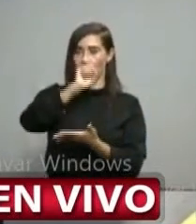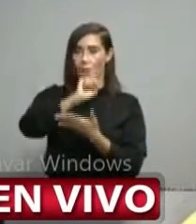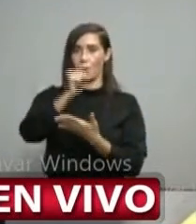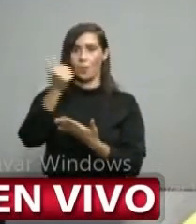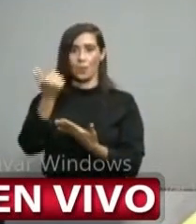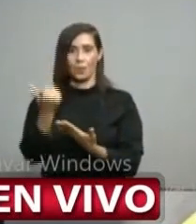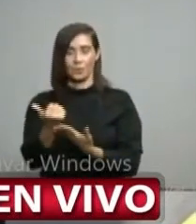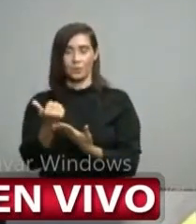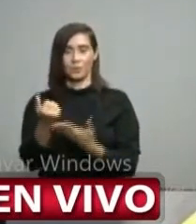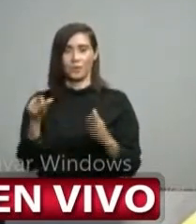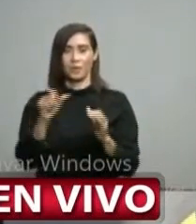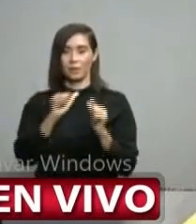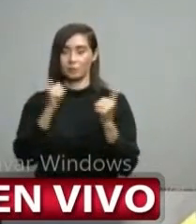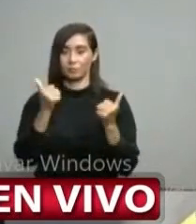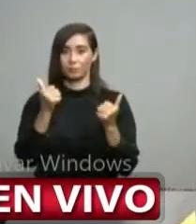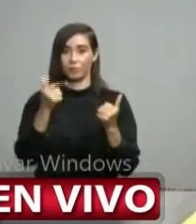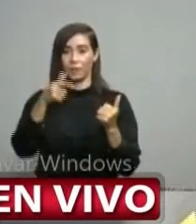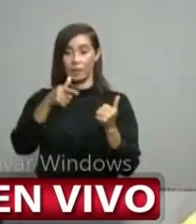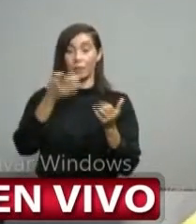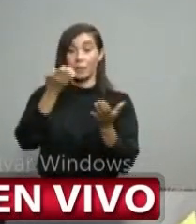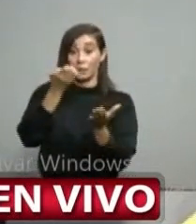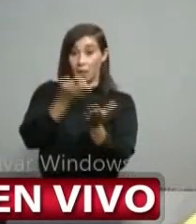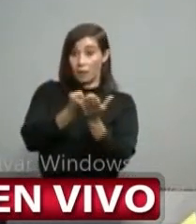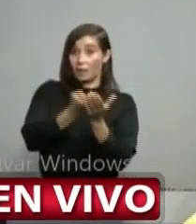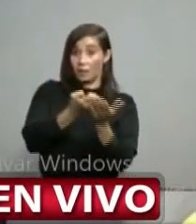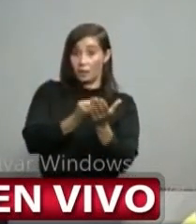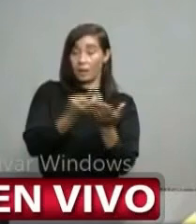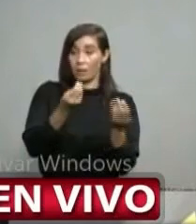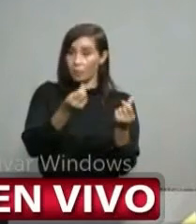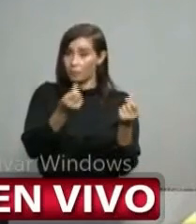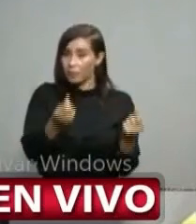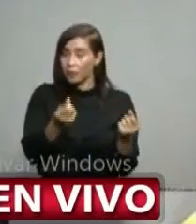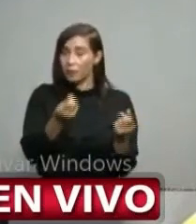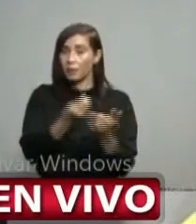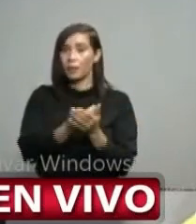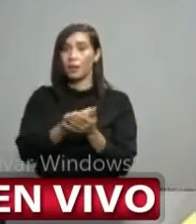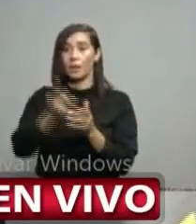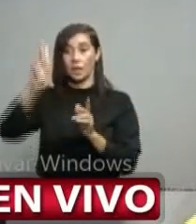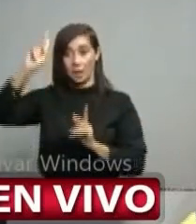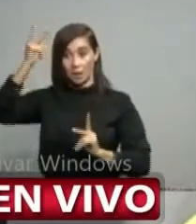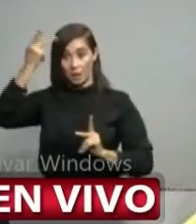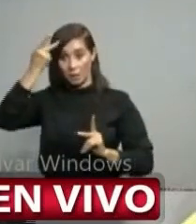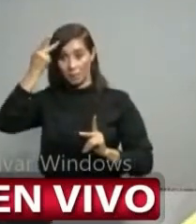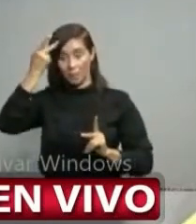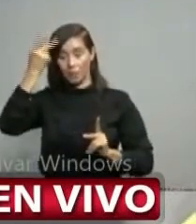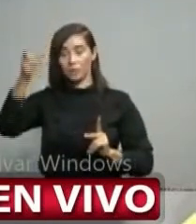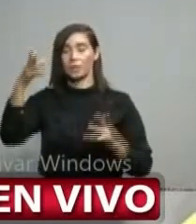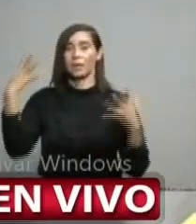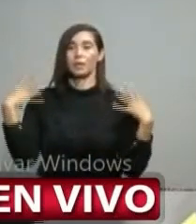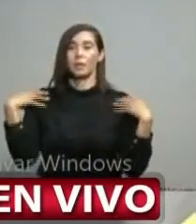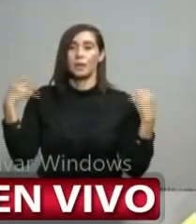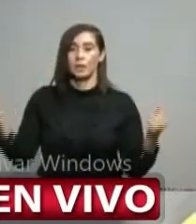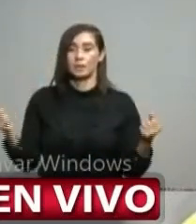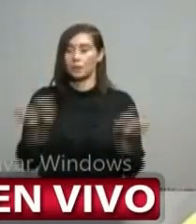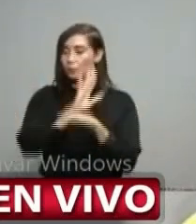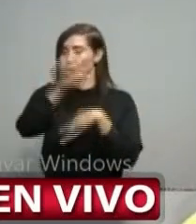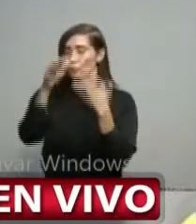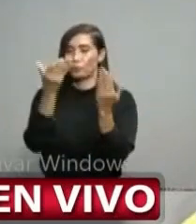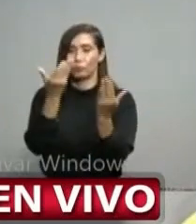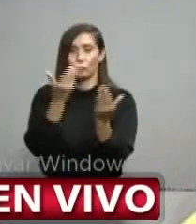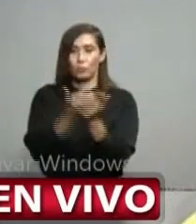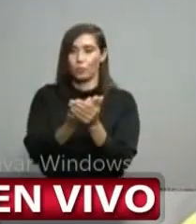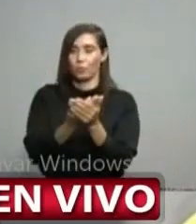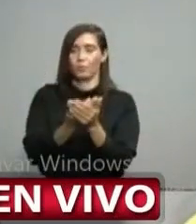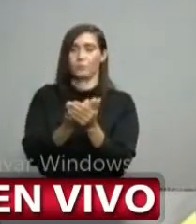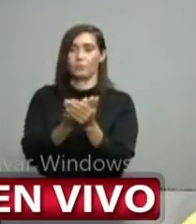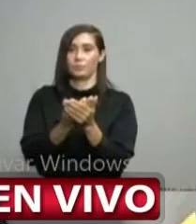en eso social está también la economía está también la política y está todo lo que implica la vida en sociedad